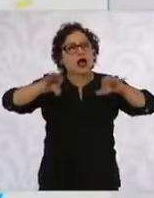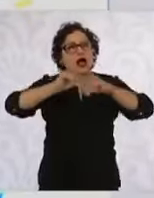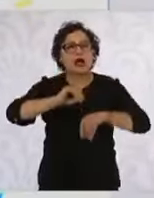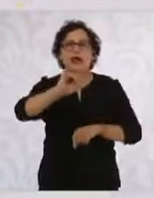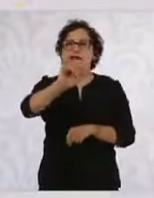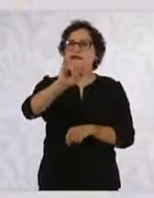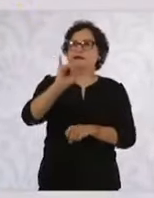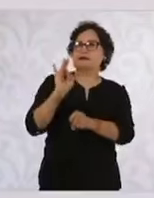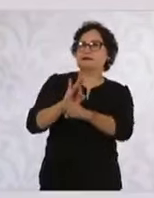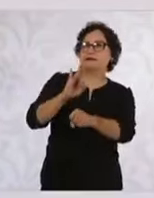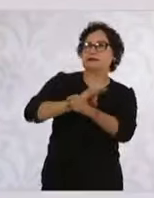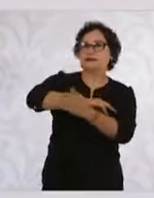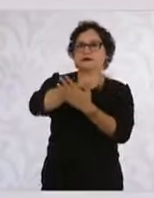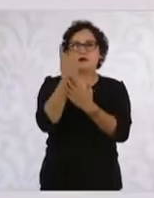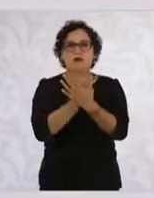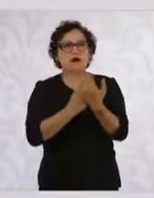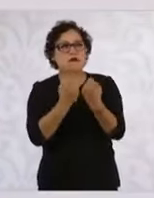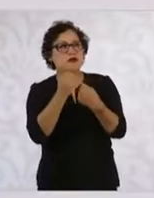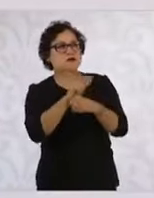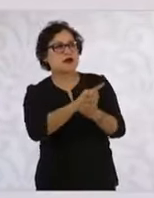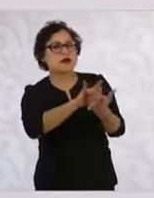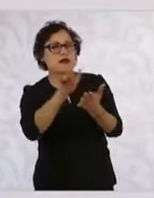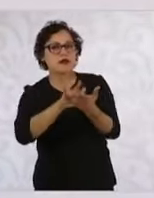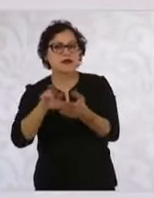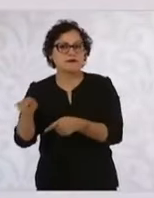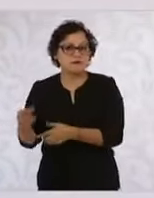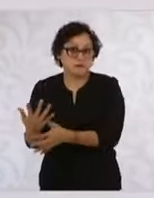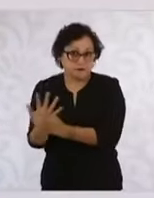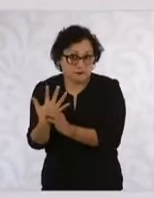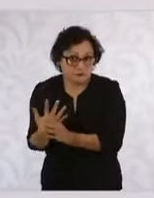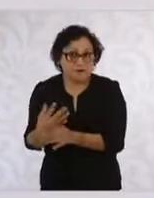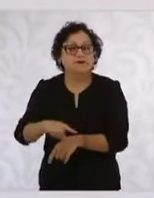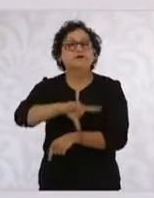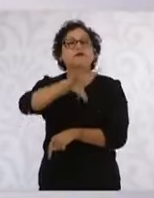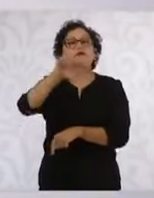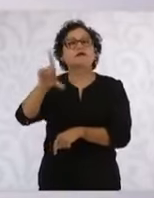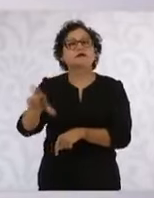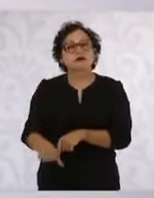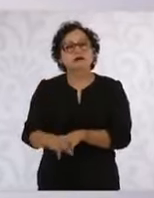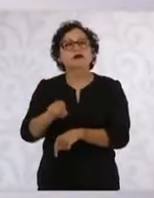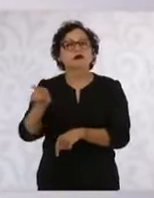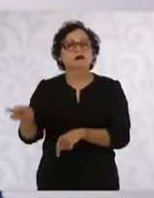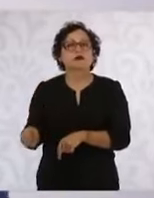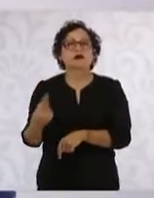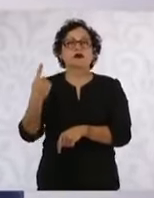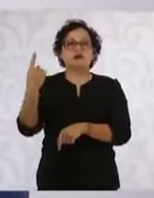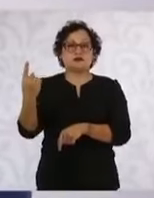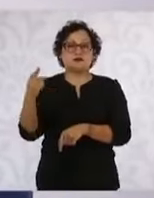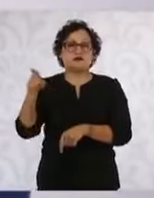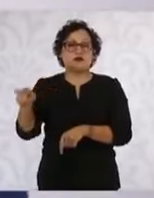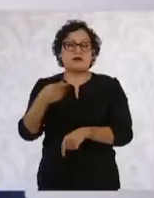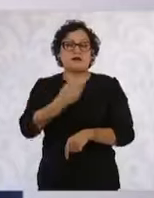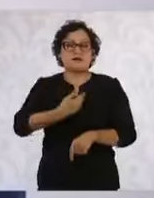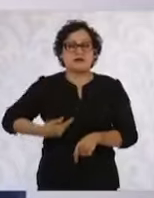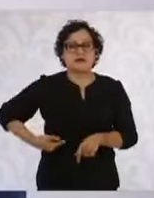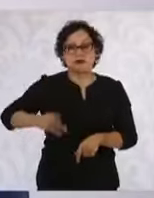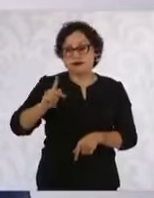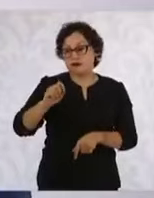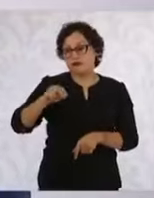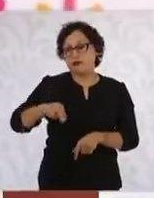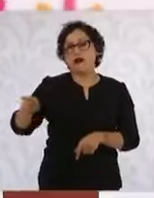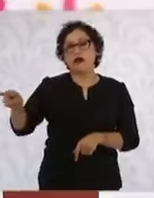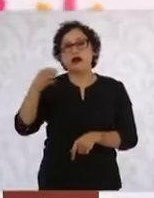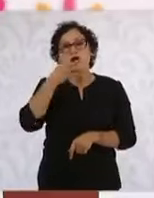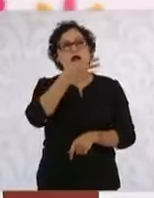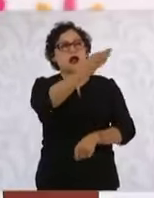Después el presidente del PAN sale a decir que se equivocaron, que son unos mentirosos, porque ellos nunca estuvieron